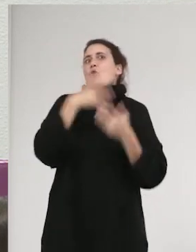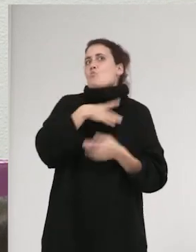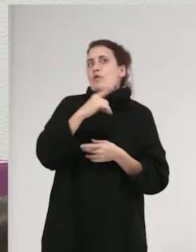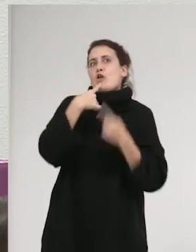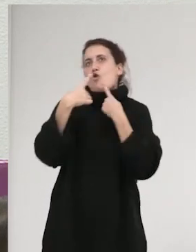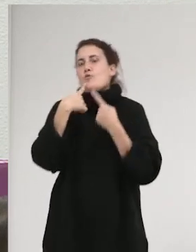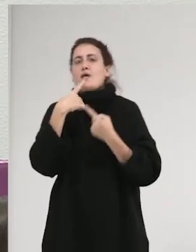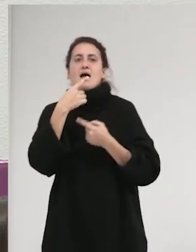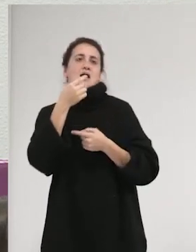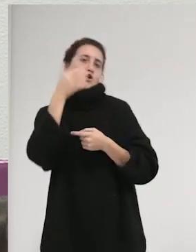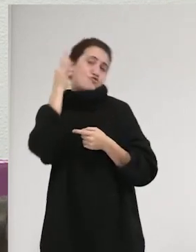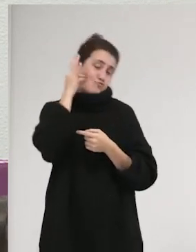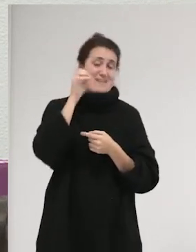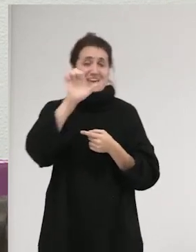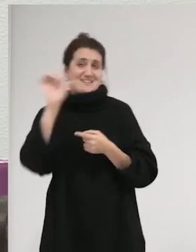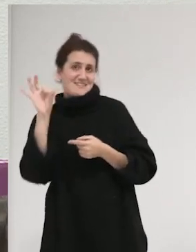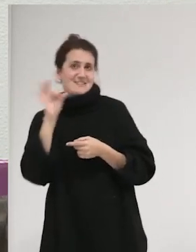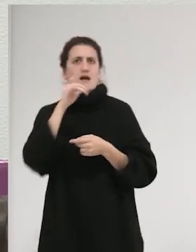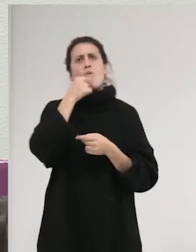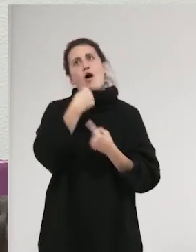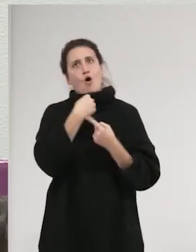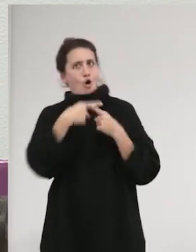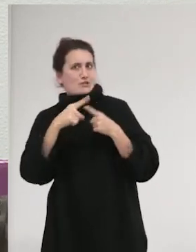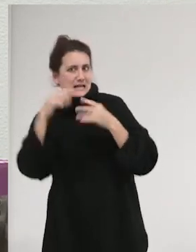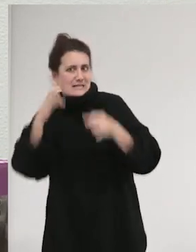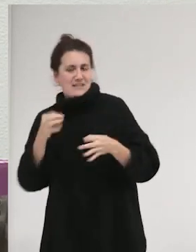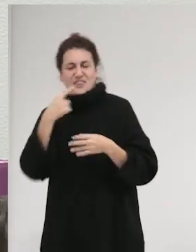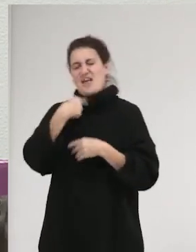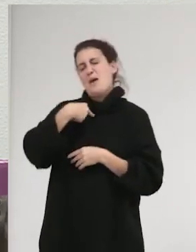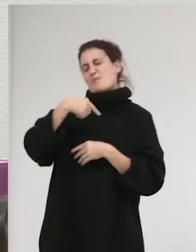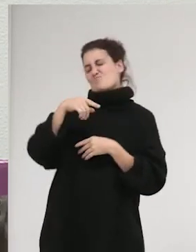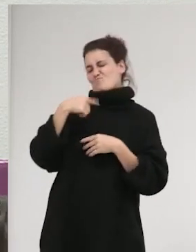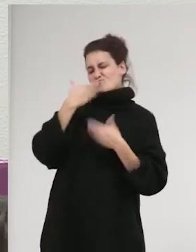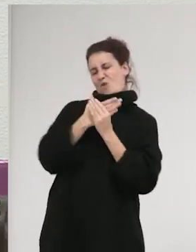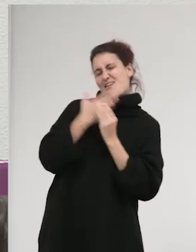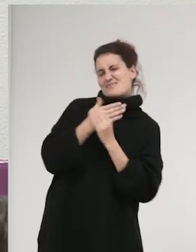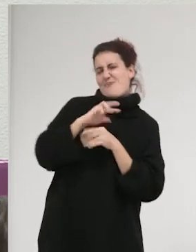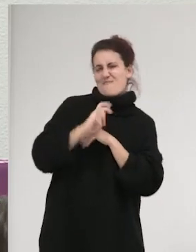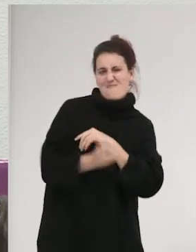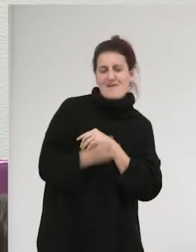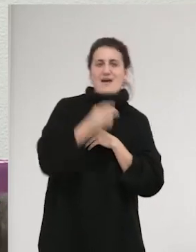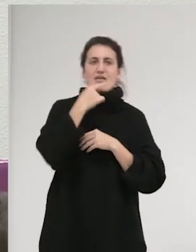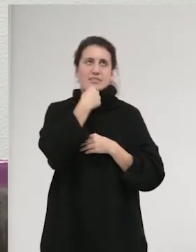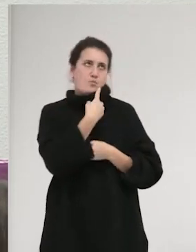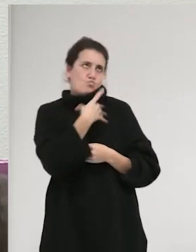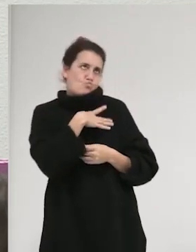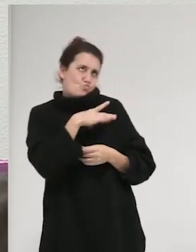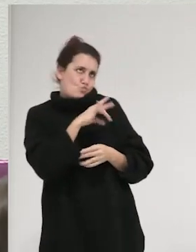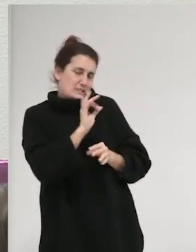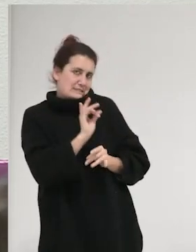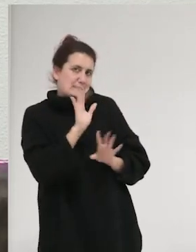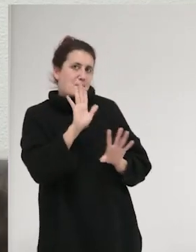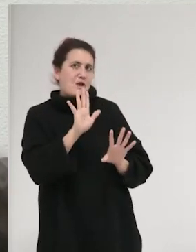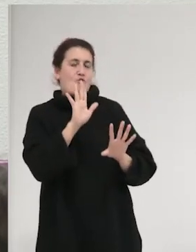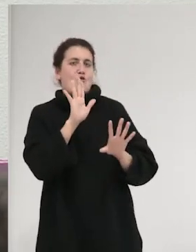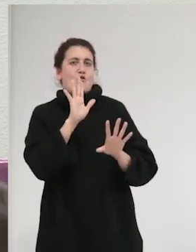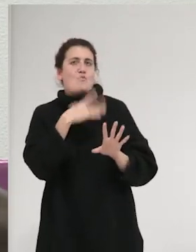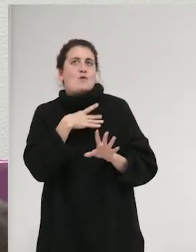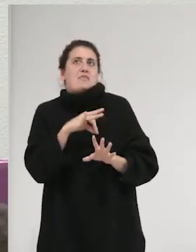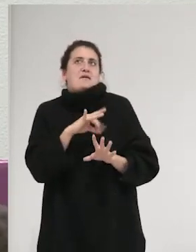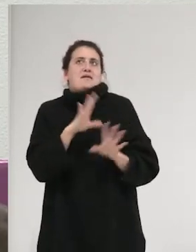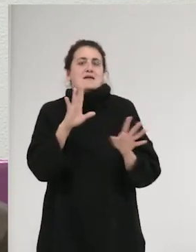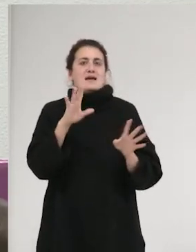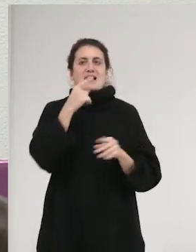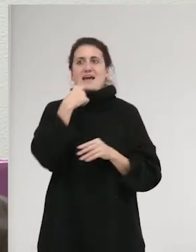novias, novies nos dijeran cosas así, que estamos mantecón y que no sé qué, y a lo mejor puedes decir, hombre, sí, pero igual, a ver, no sé,